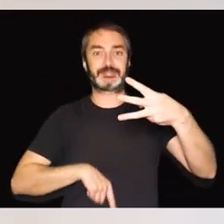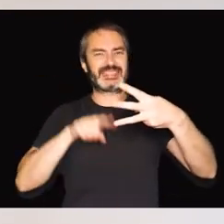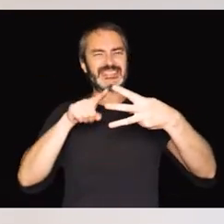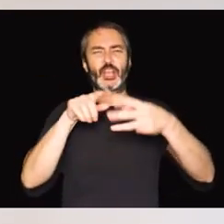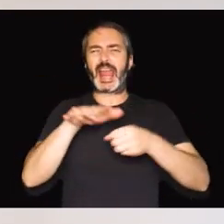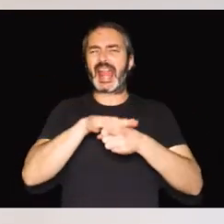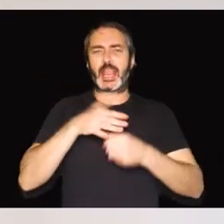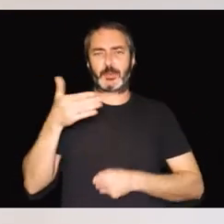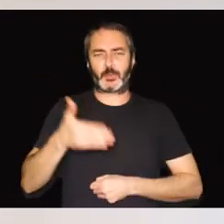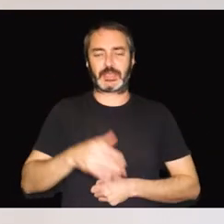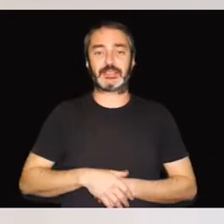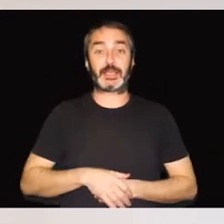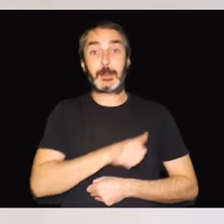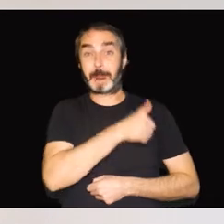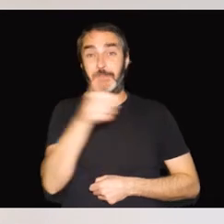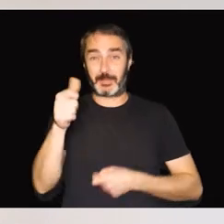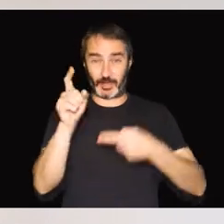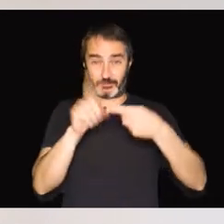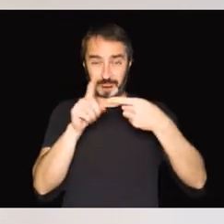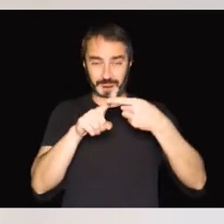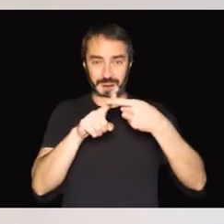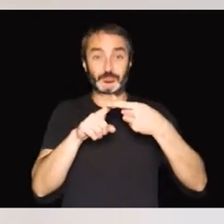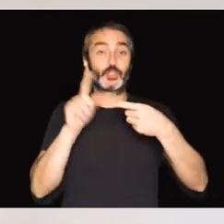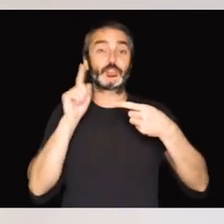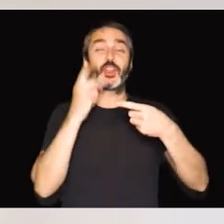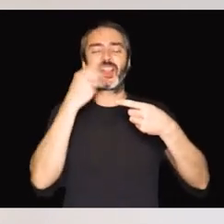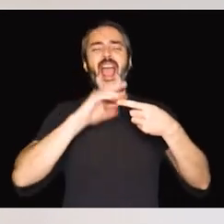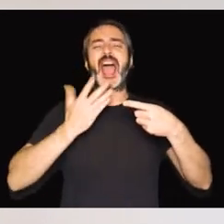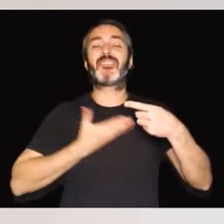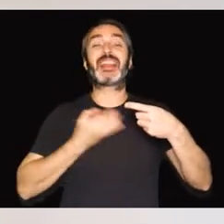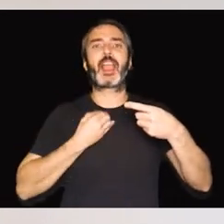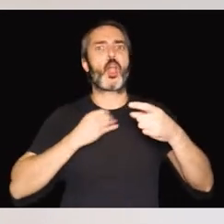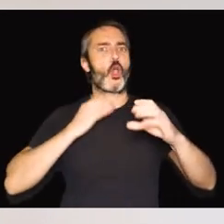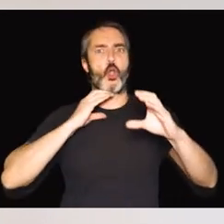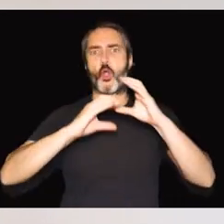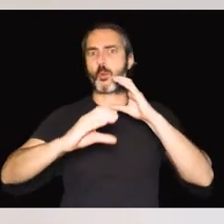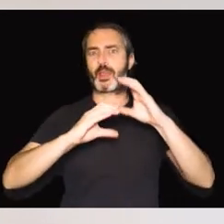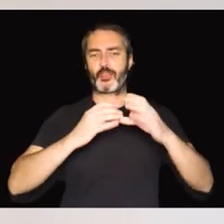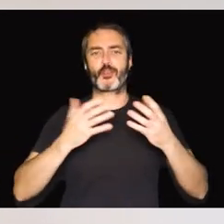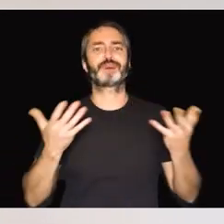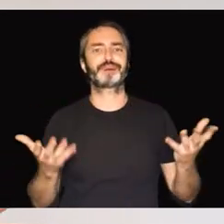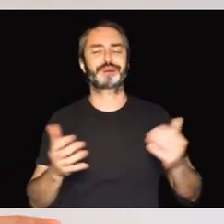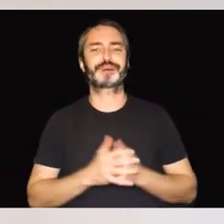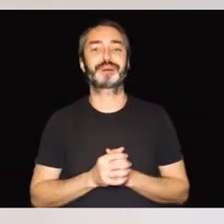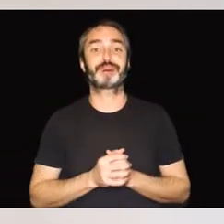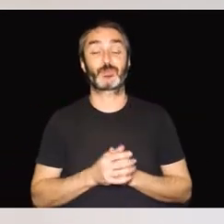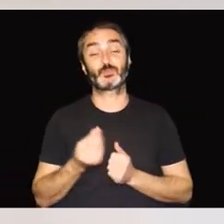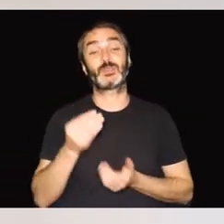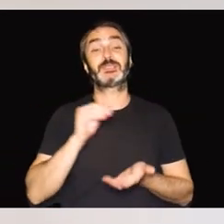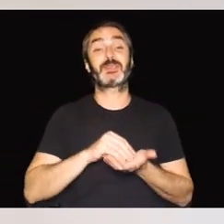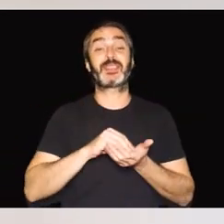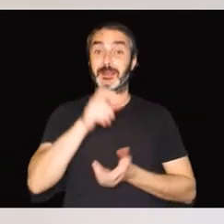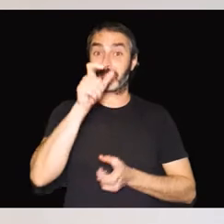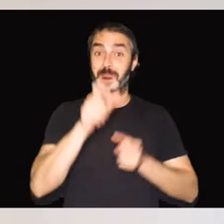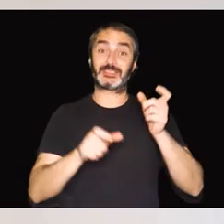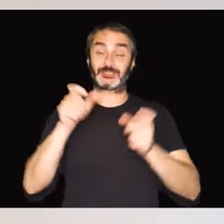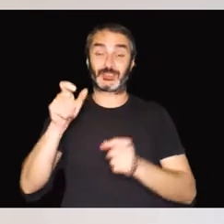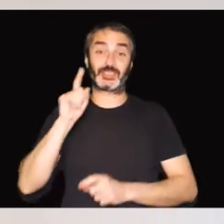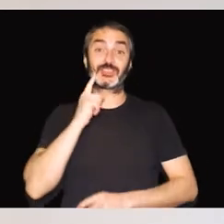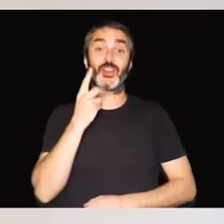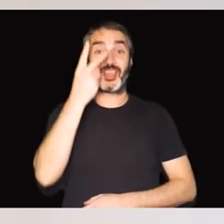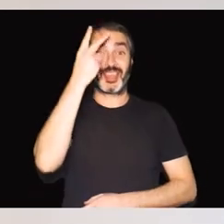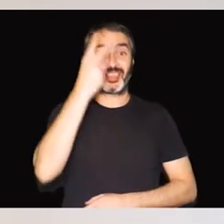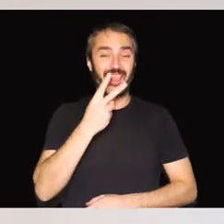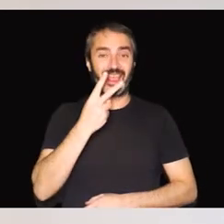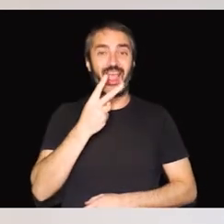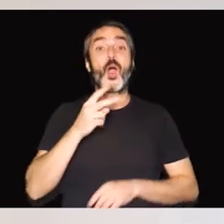esenciales. En primer lugar, la sordoceguera afecta a la comunicación. Y es que es habitual que las personas con sordoceguera